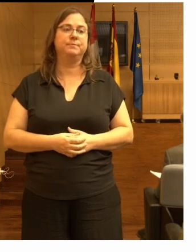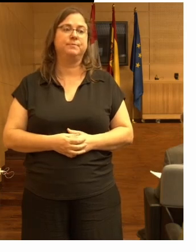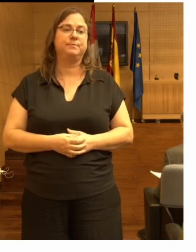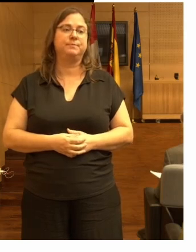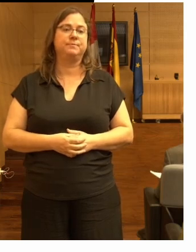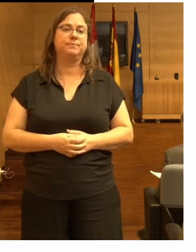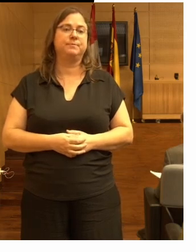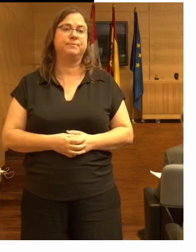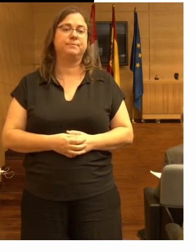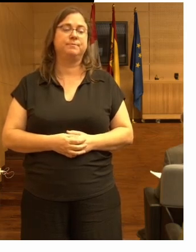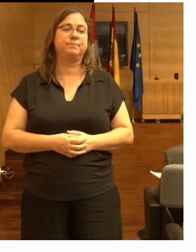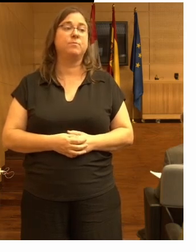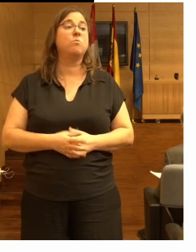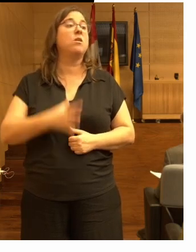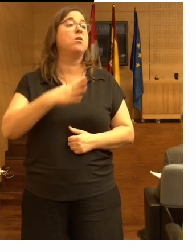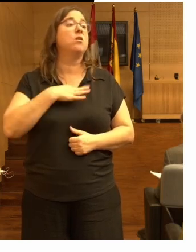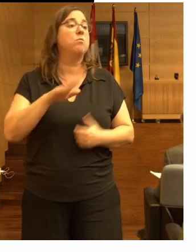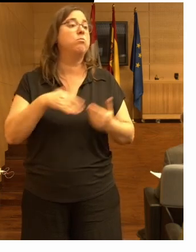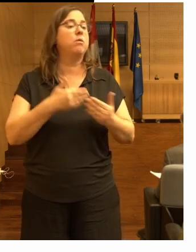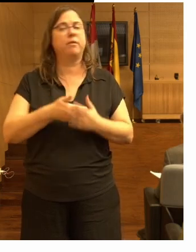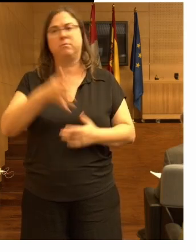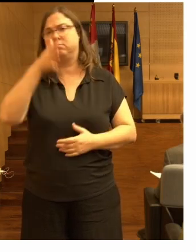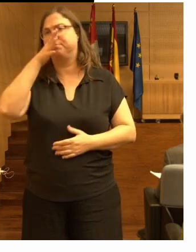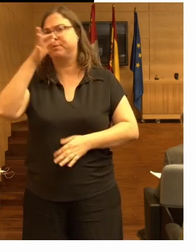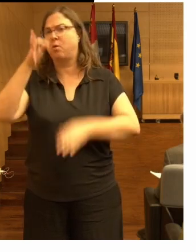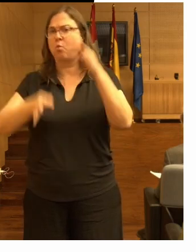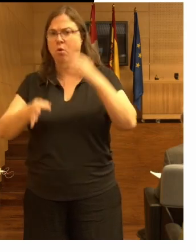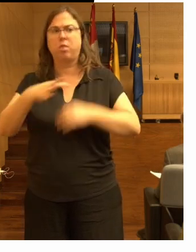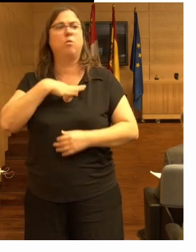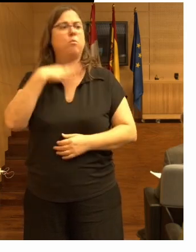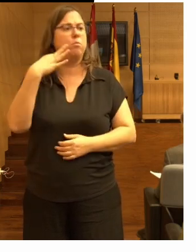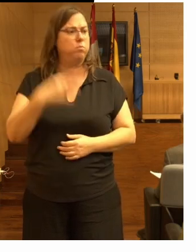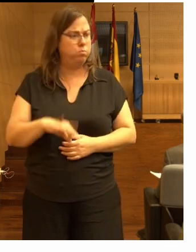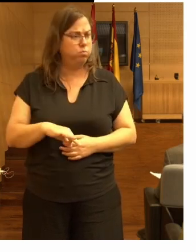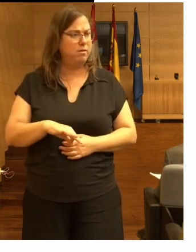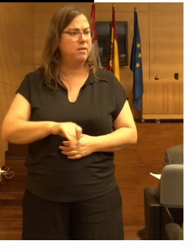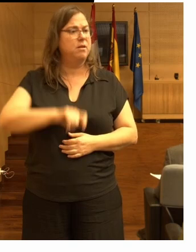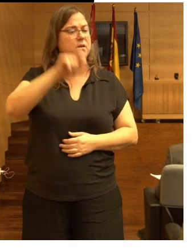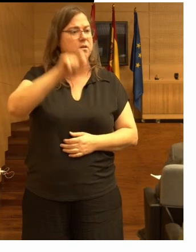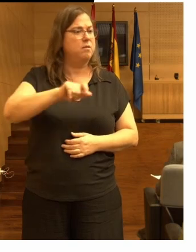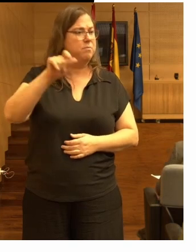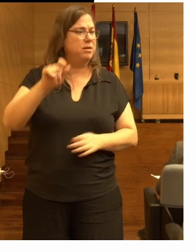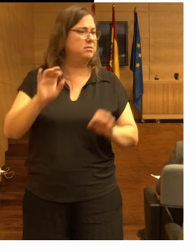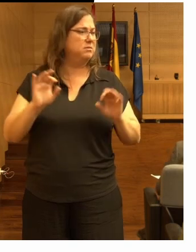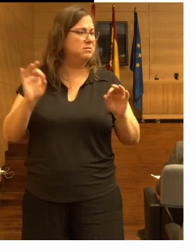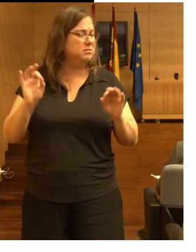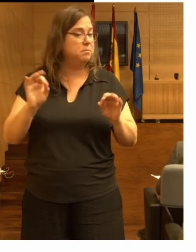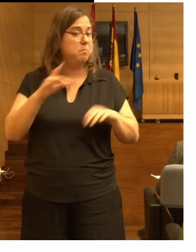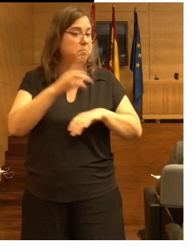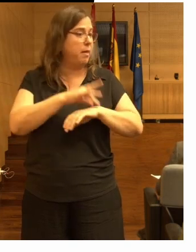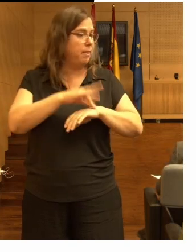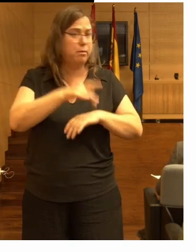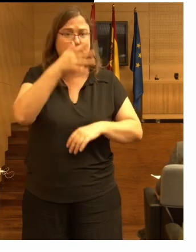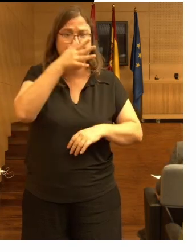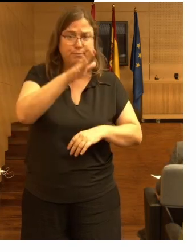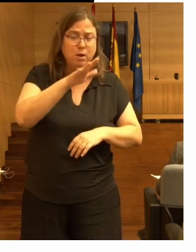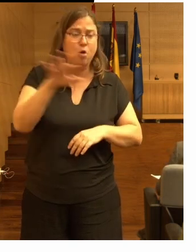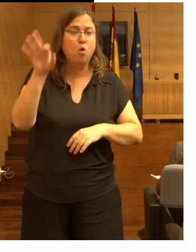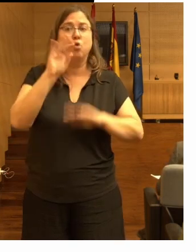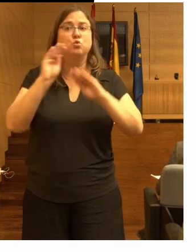se les puede llevar a los tribunales lo pueden hacer las personas particulares los pacientes sus